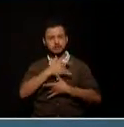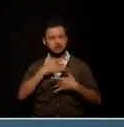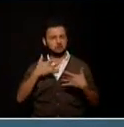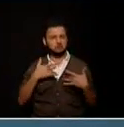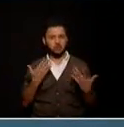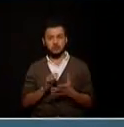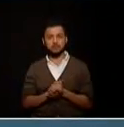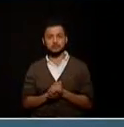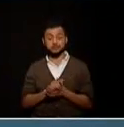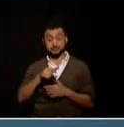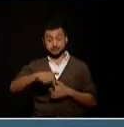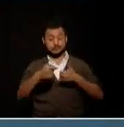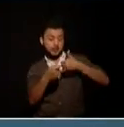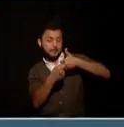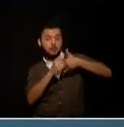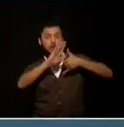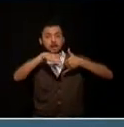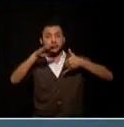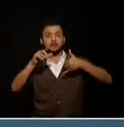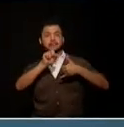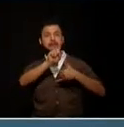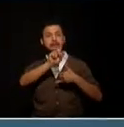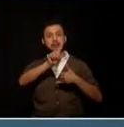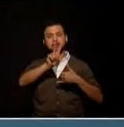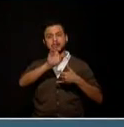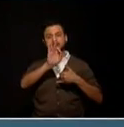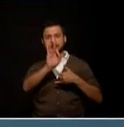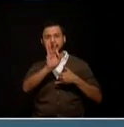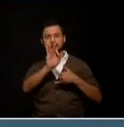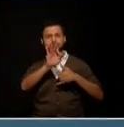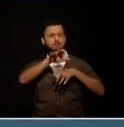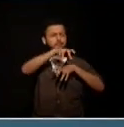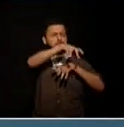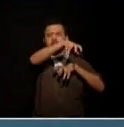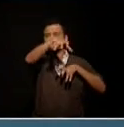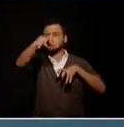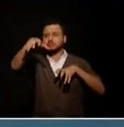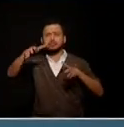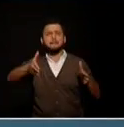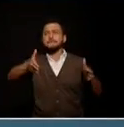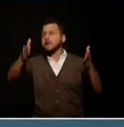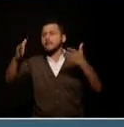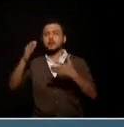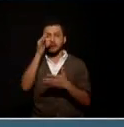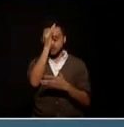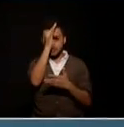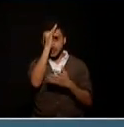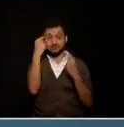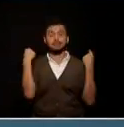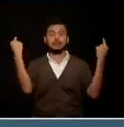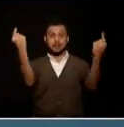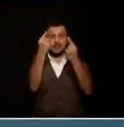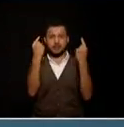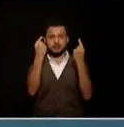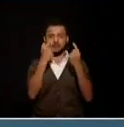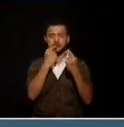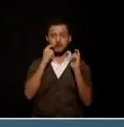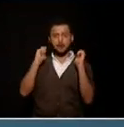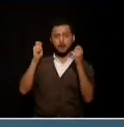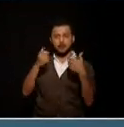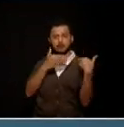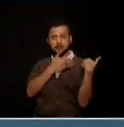tiene 123 hospitales hoy públicos y la tarea es que existan